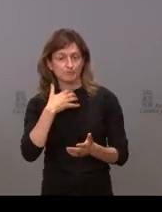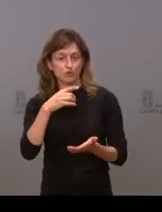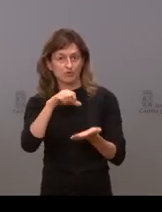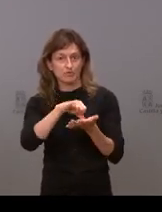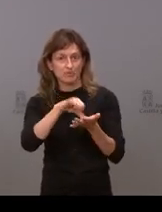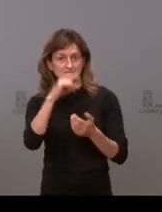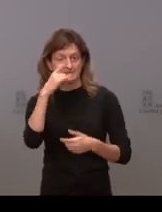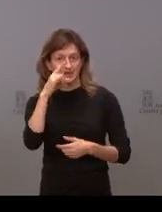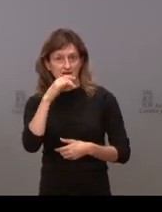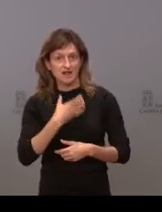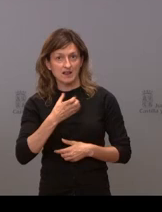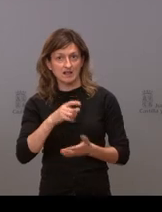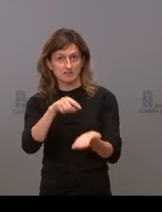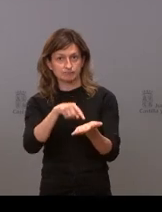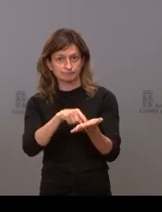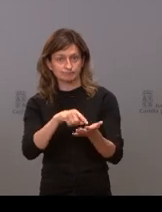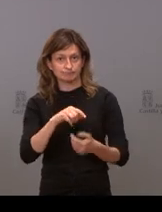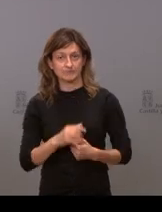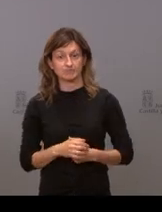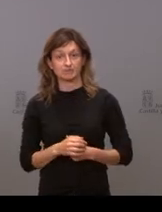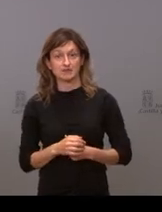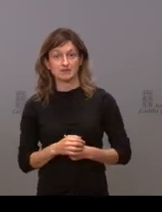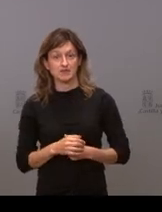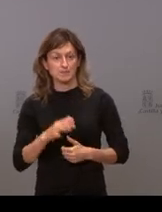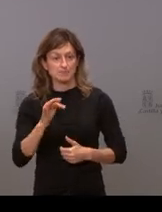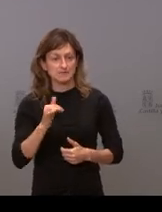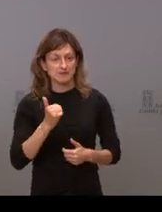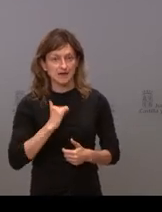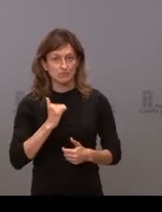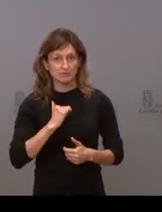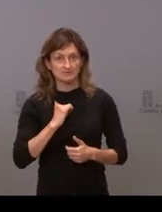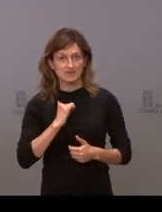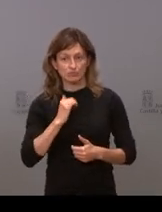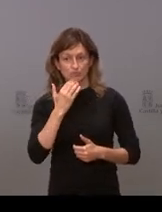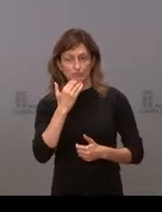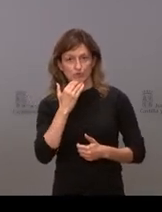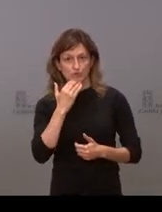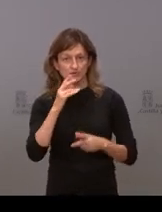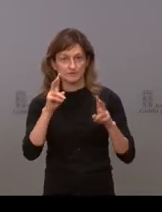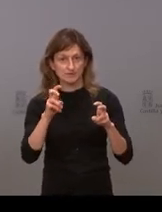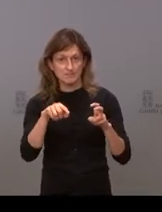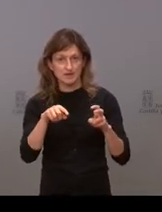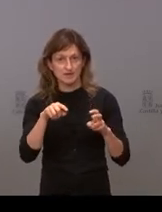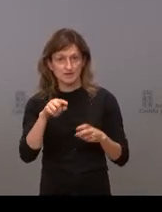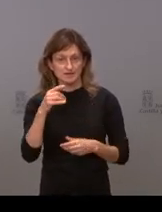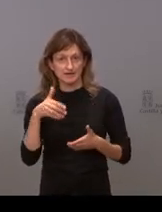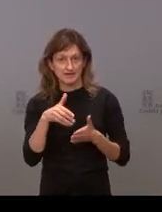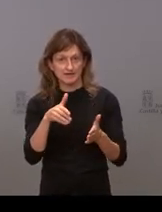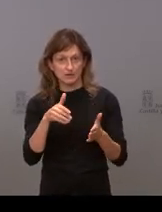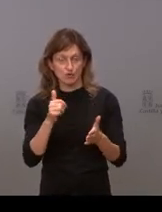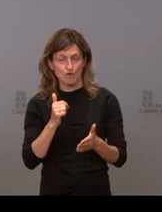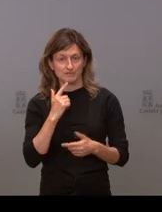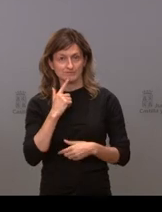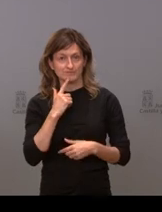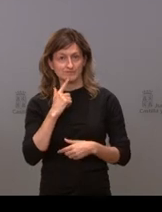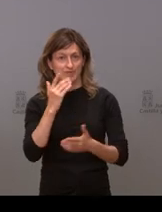ha reivindicado su alcalde y ya de paso aprovechando que el Tormes pasa por Salamanca quería preguntarle también presidente que